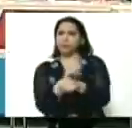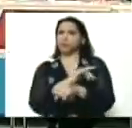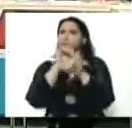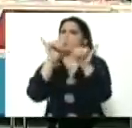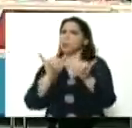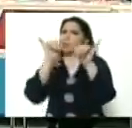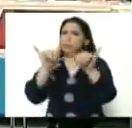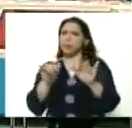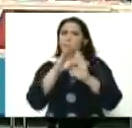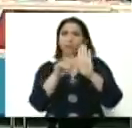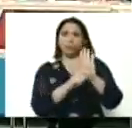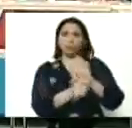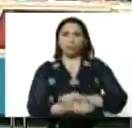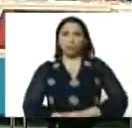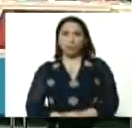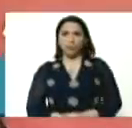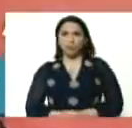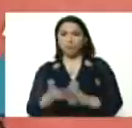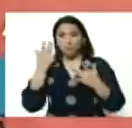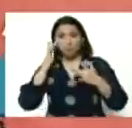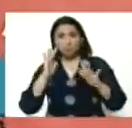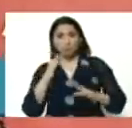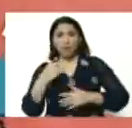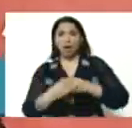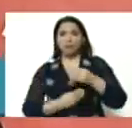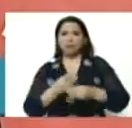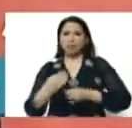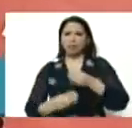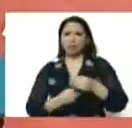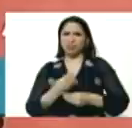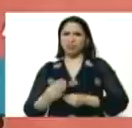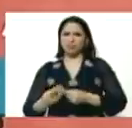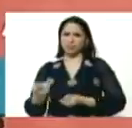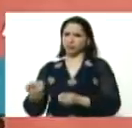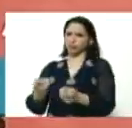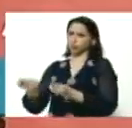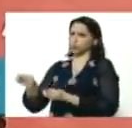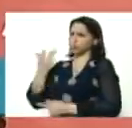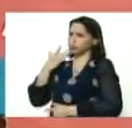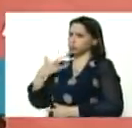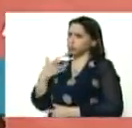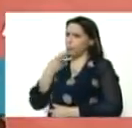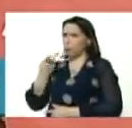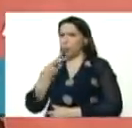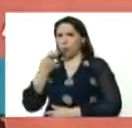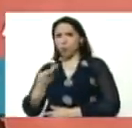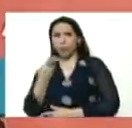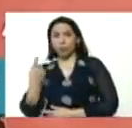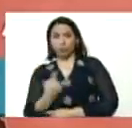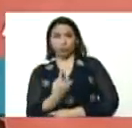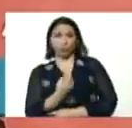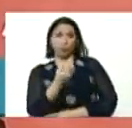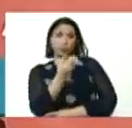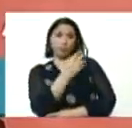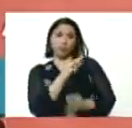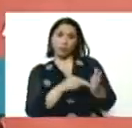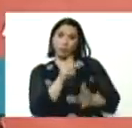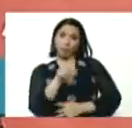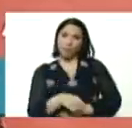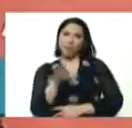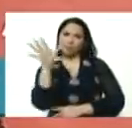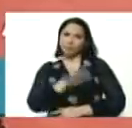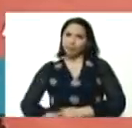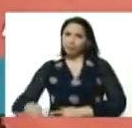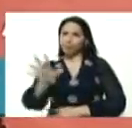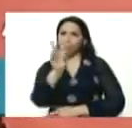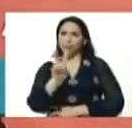Constitución, ha intentado hacerse del control político, no sólo de la Asamblea Nacional, sino del país todo,